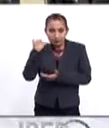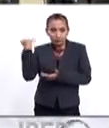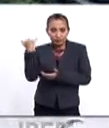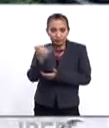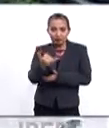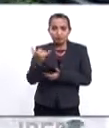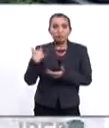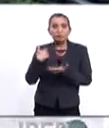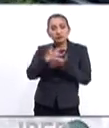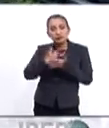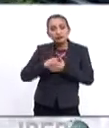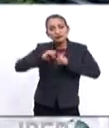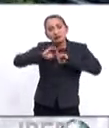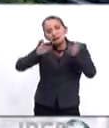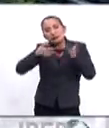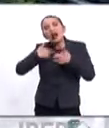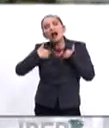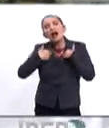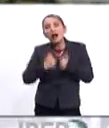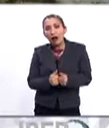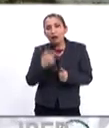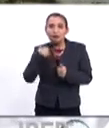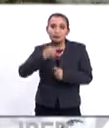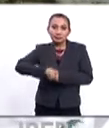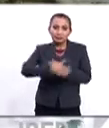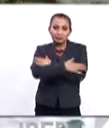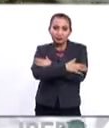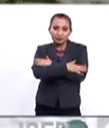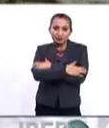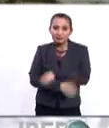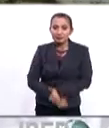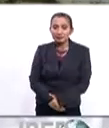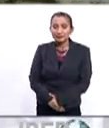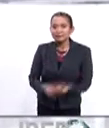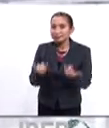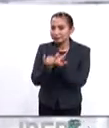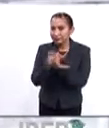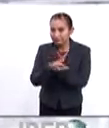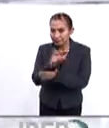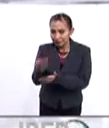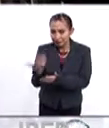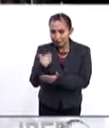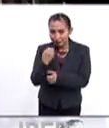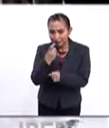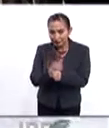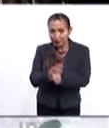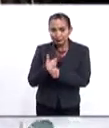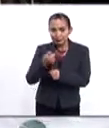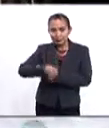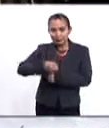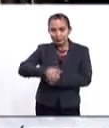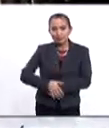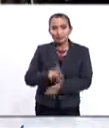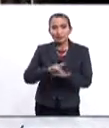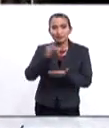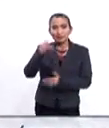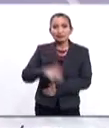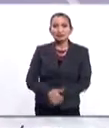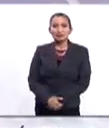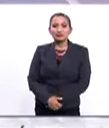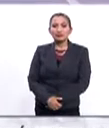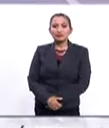nos hayas ayudado a entender un poco mejor y te mandamos un fuerte abrazo. Igualmente, gracias a por la oportunidad. Saludos. Gracias.